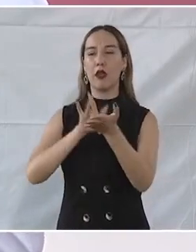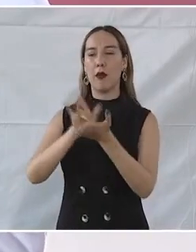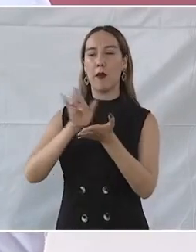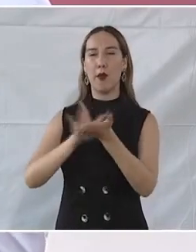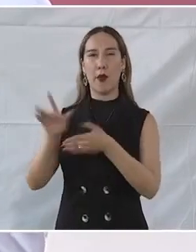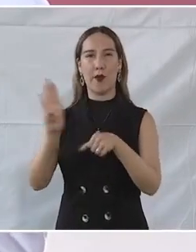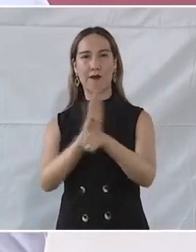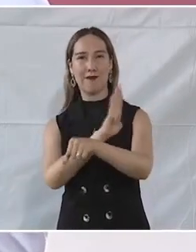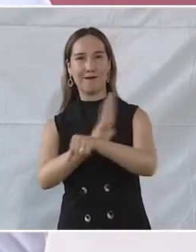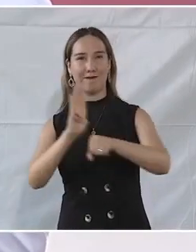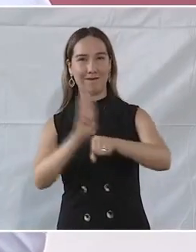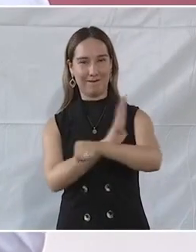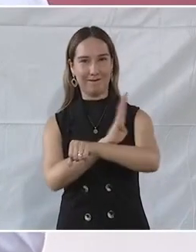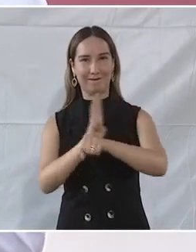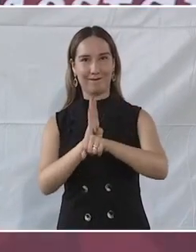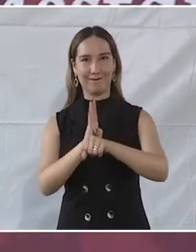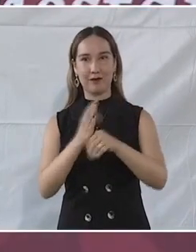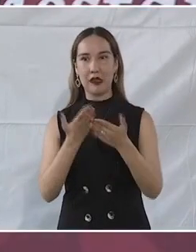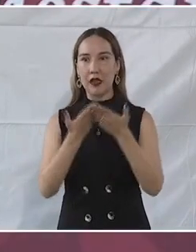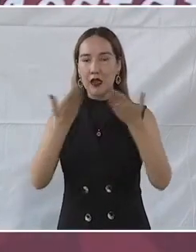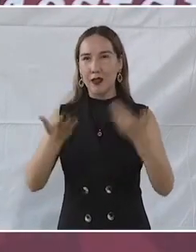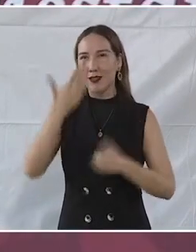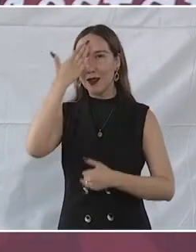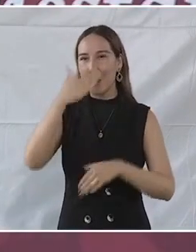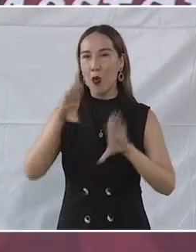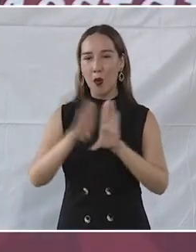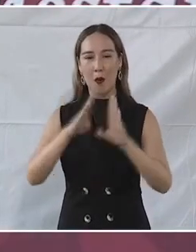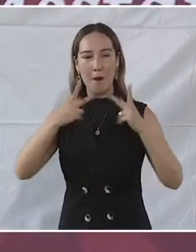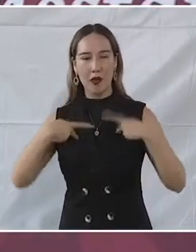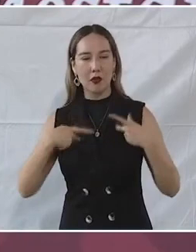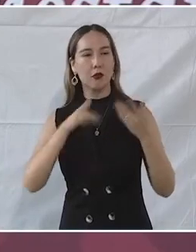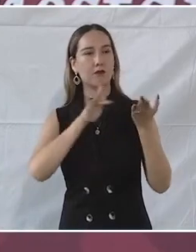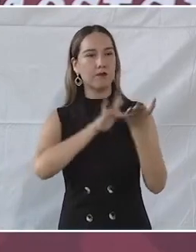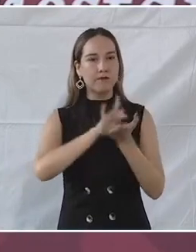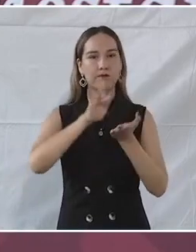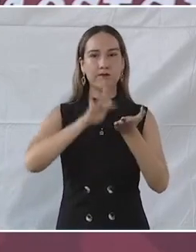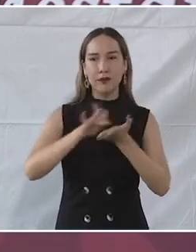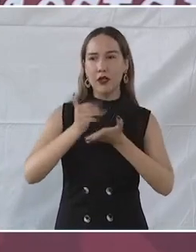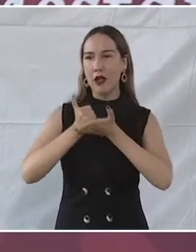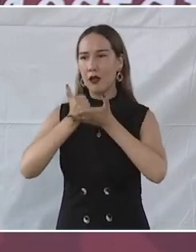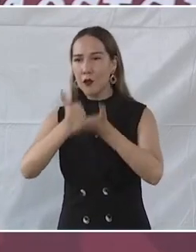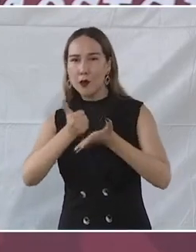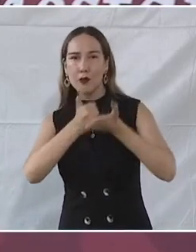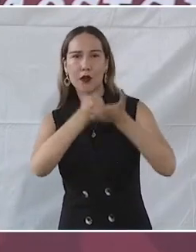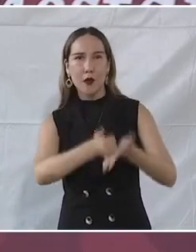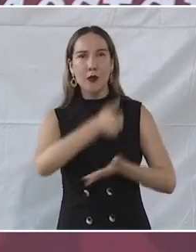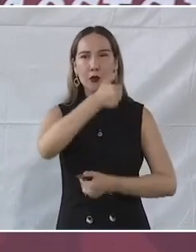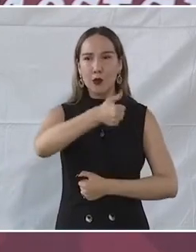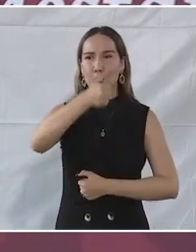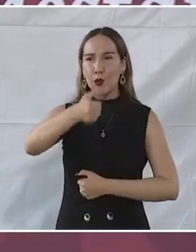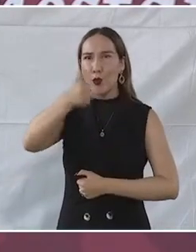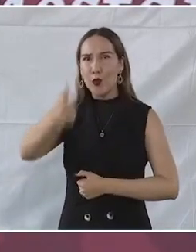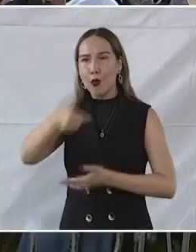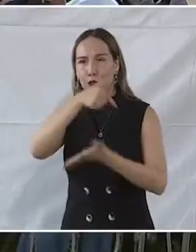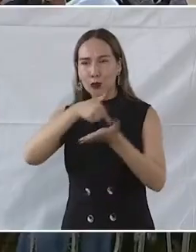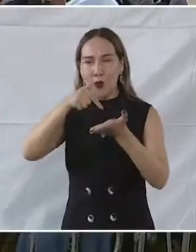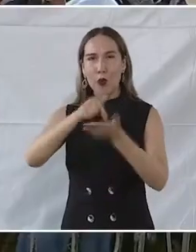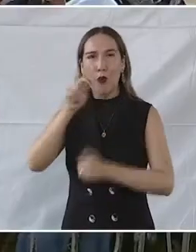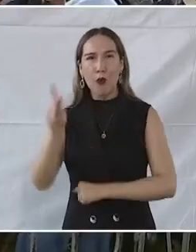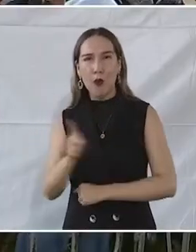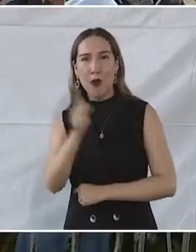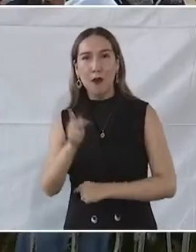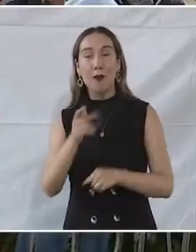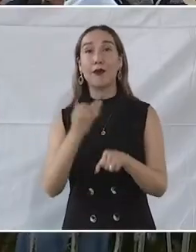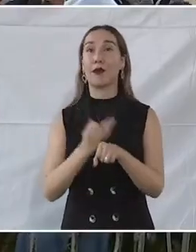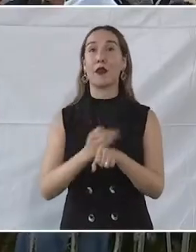ha sido posible apoyar de manera directa a la gente, al pueblo, a quien más lo necesita. A la fecha, más de